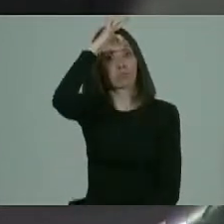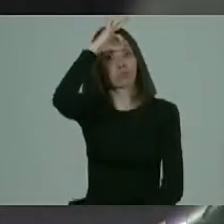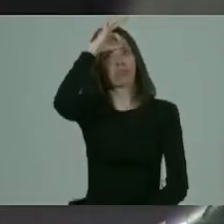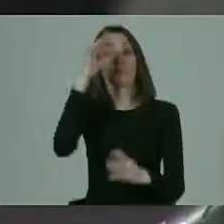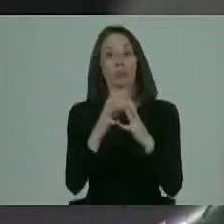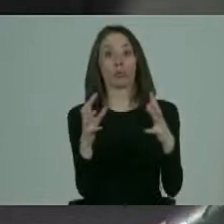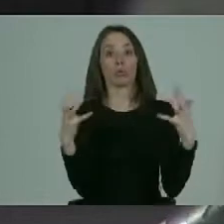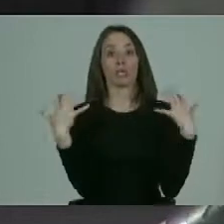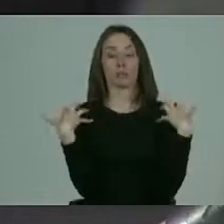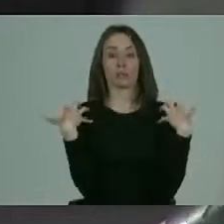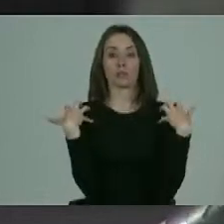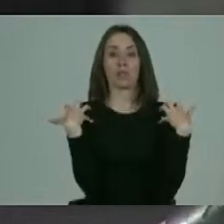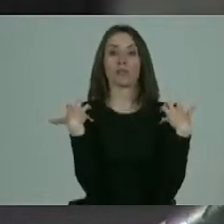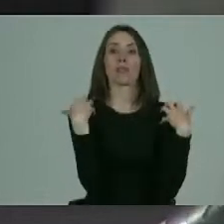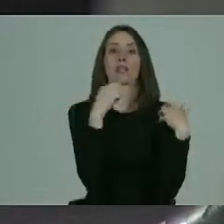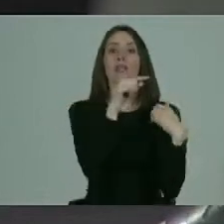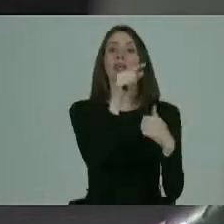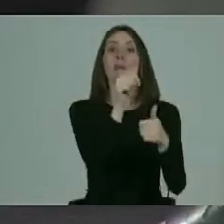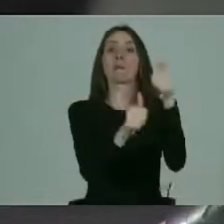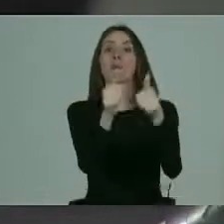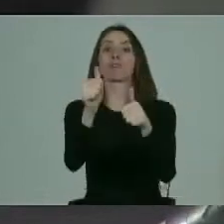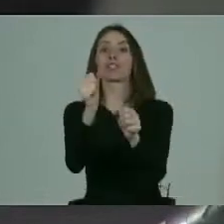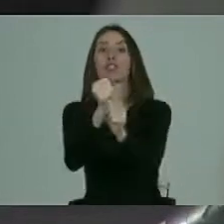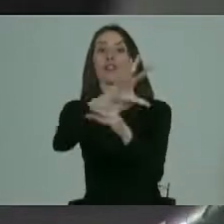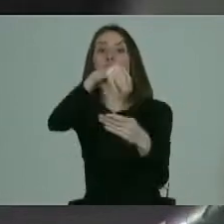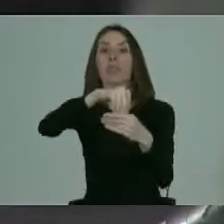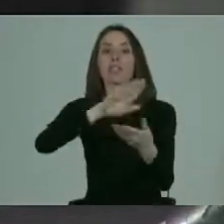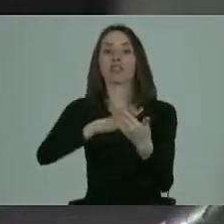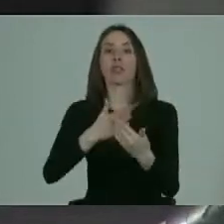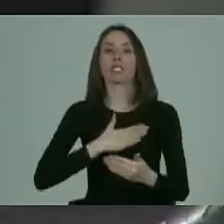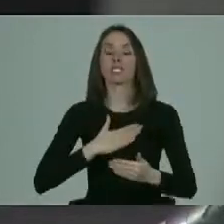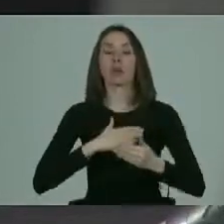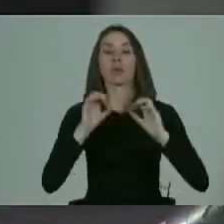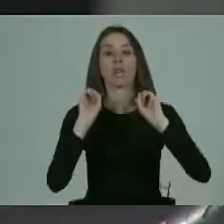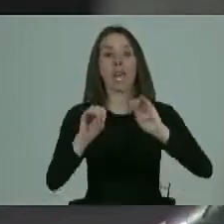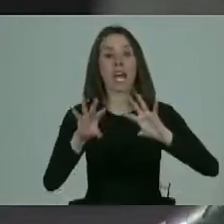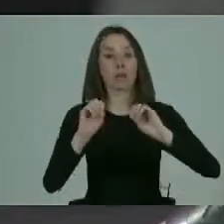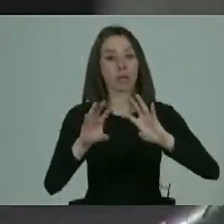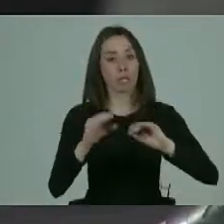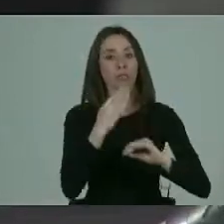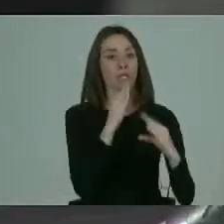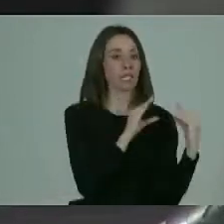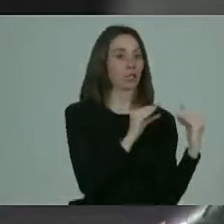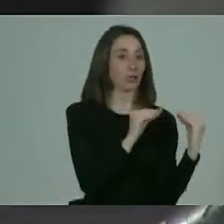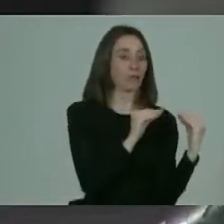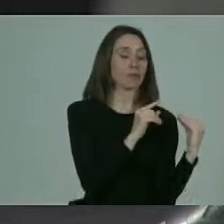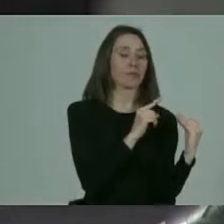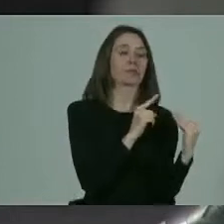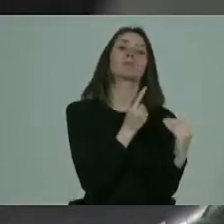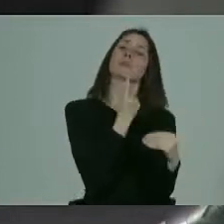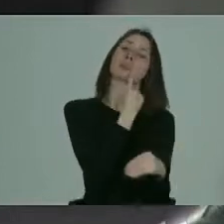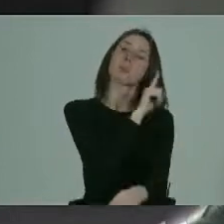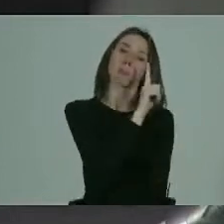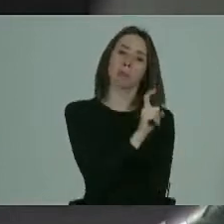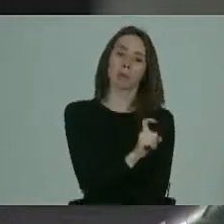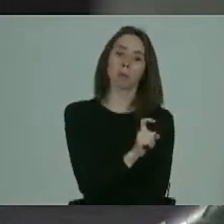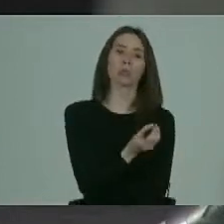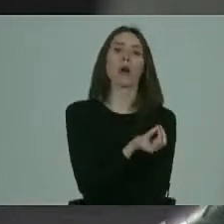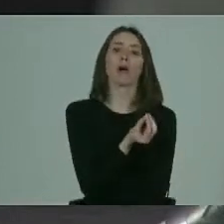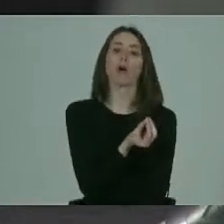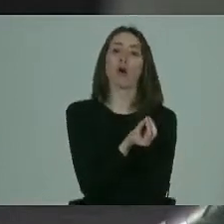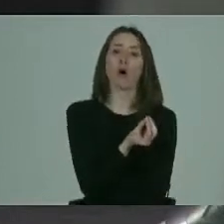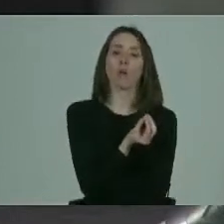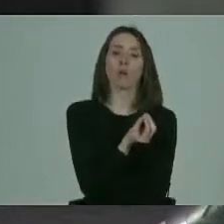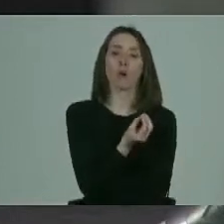responsabilidad de parte de los profesionales de la salud, de educación, que eso también lo vamos a tocar. Entonces mi pregunta es ¿cómo